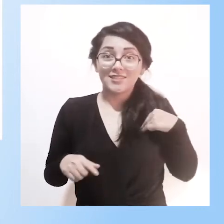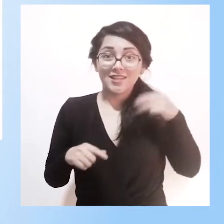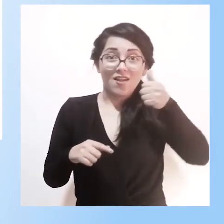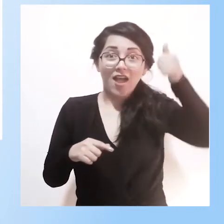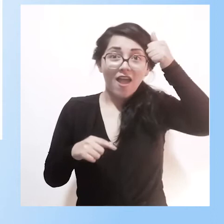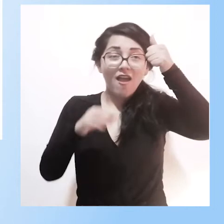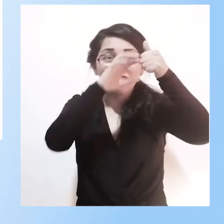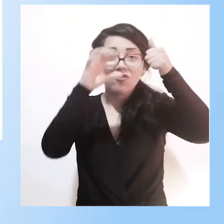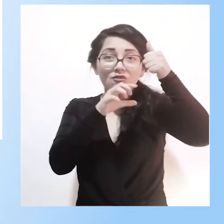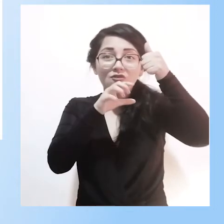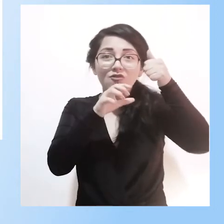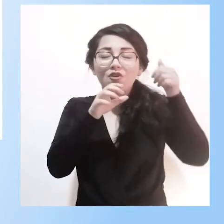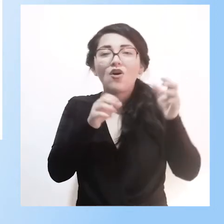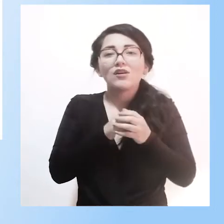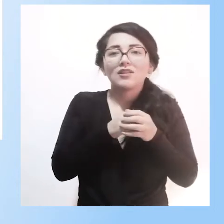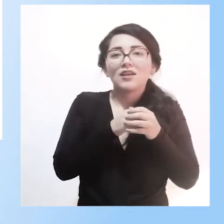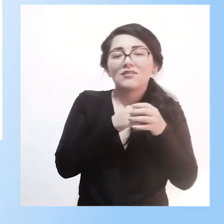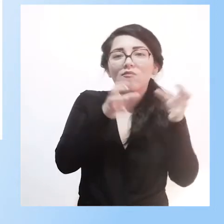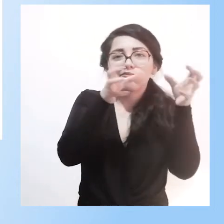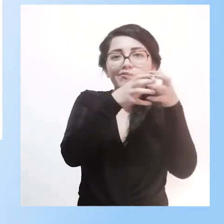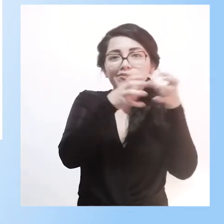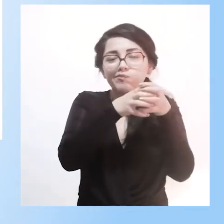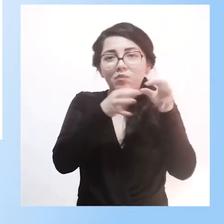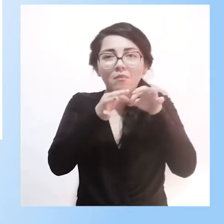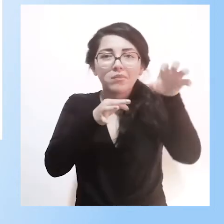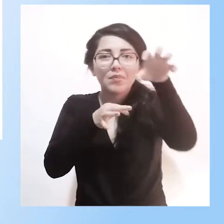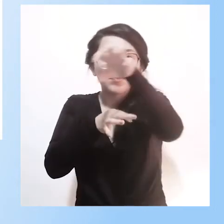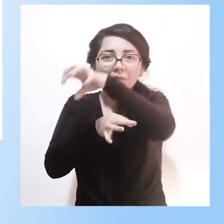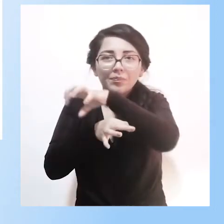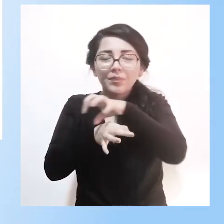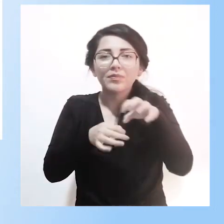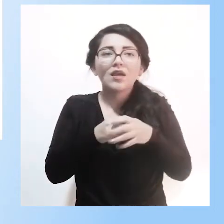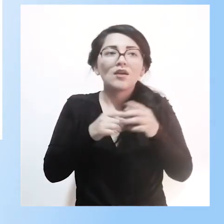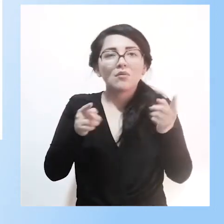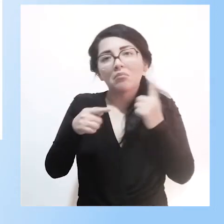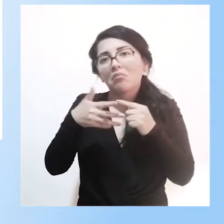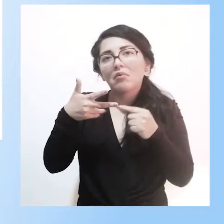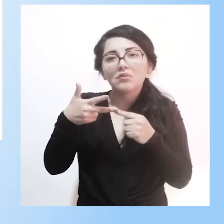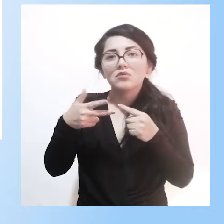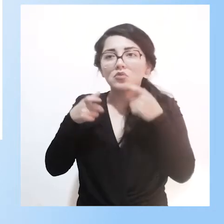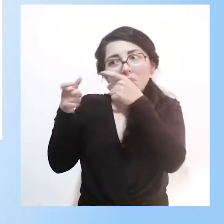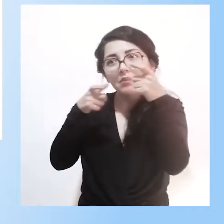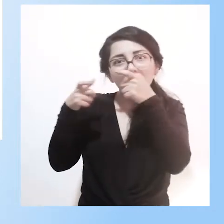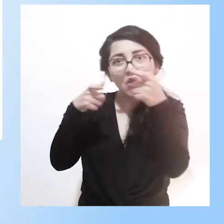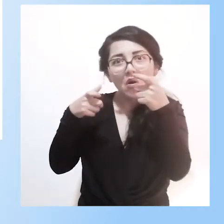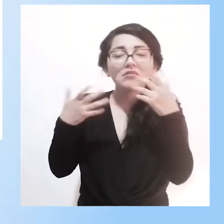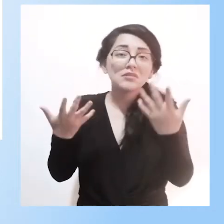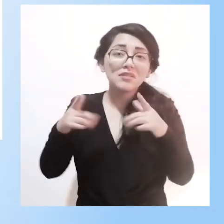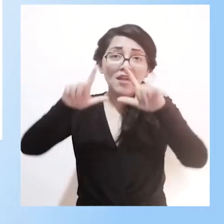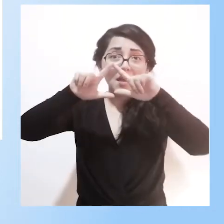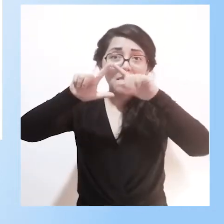consejos desconcentrados, los supervisores del área técnica. Es decir, que la pirámide de